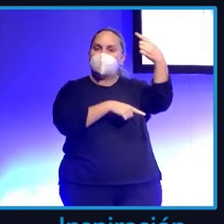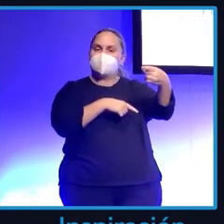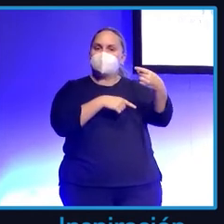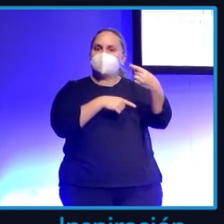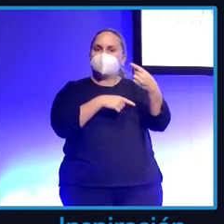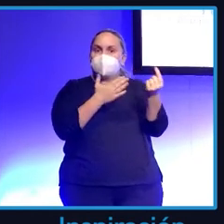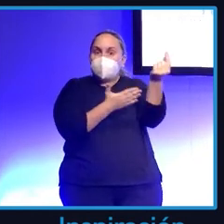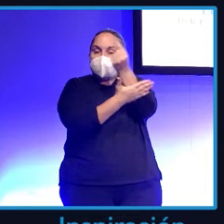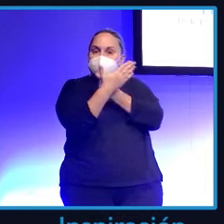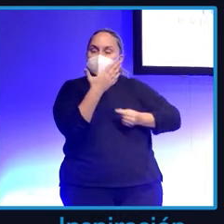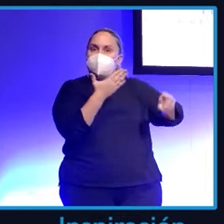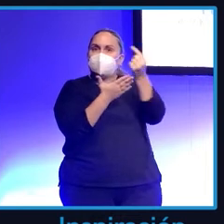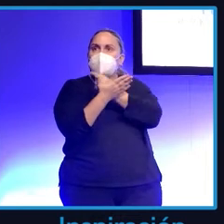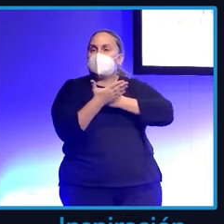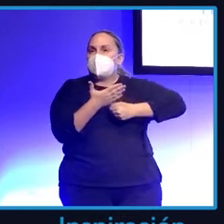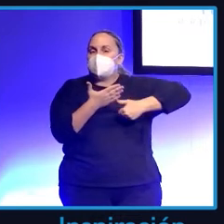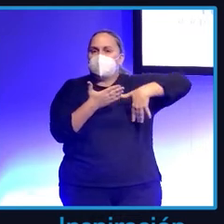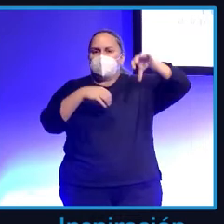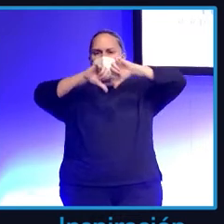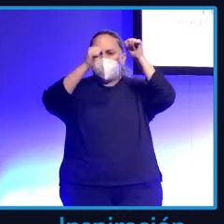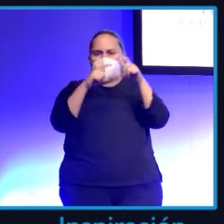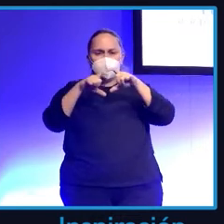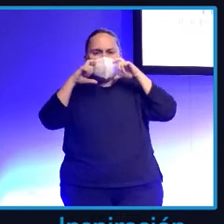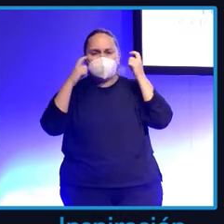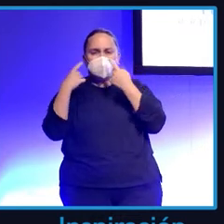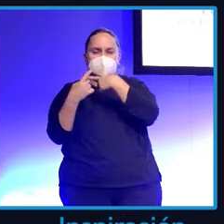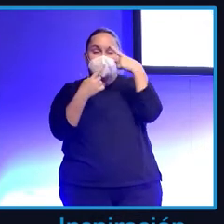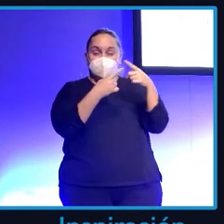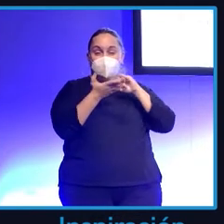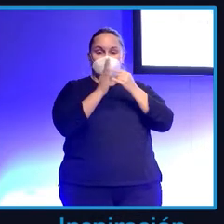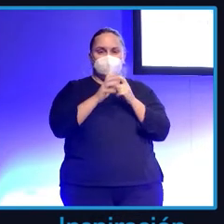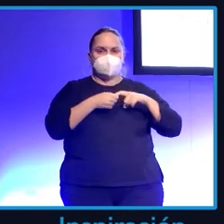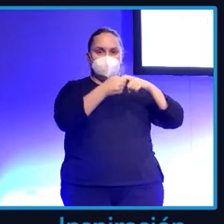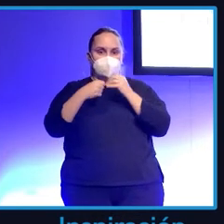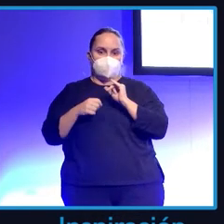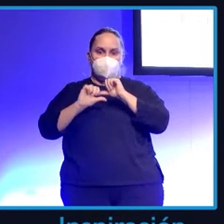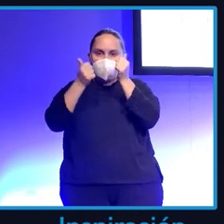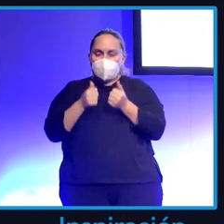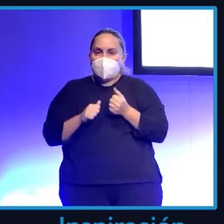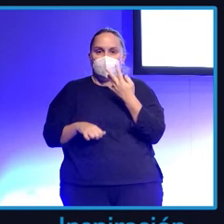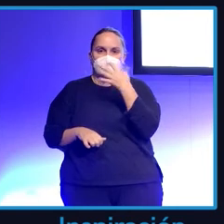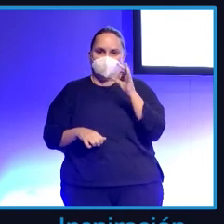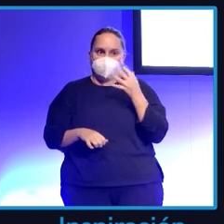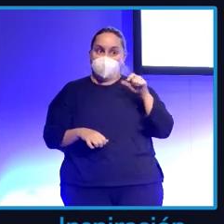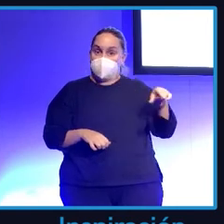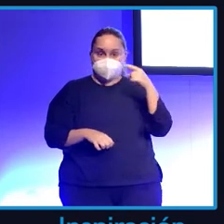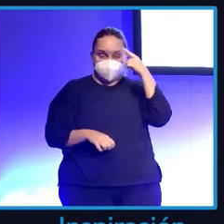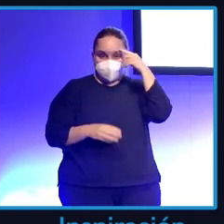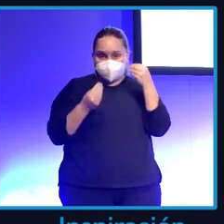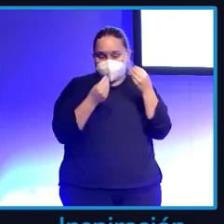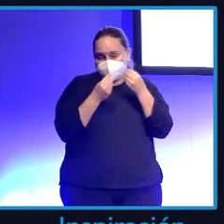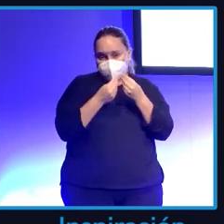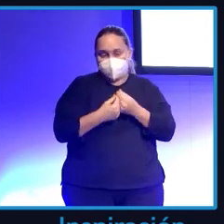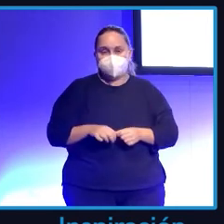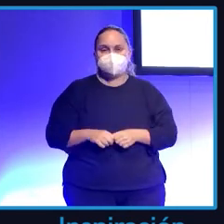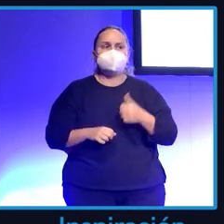diseñar no sé cuántos modelos de mascarillas llevamos en el Proyecto Solidario, pero son como 40. Bueno, pues esto me lo voy a saltar